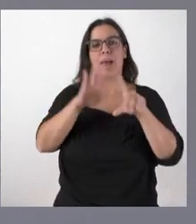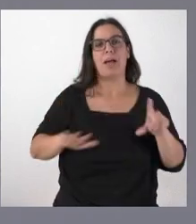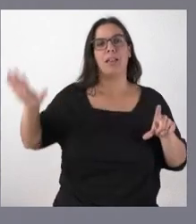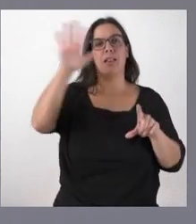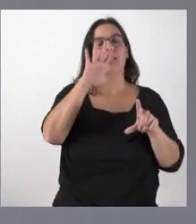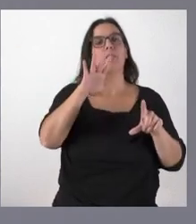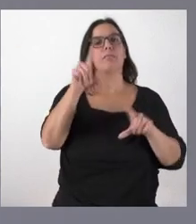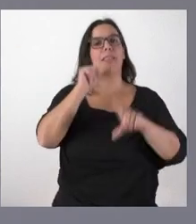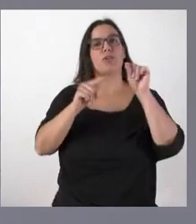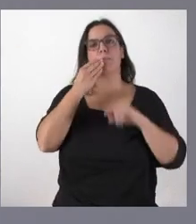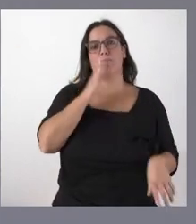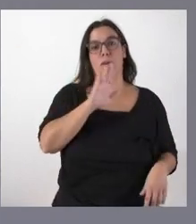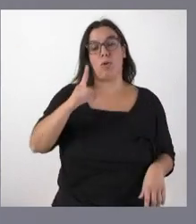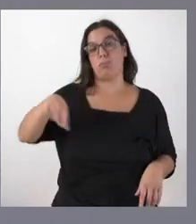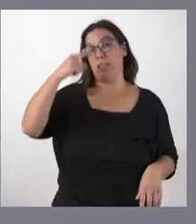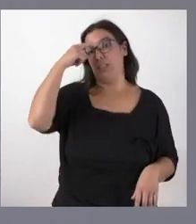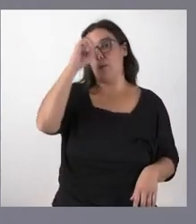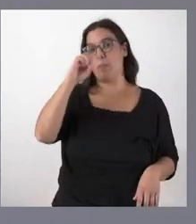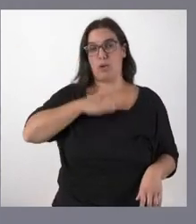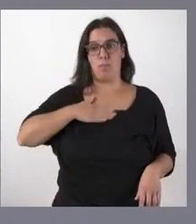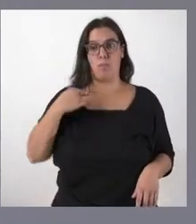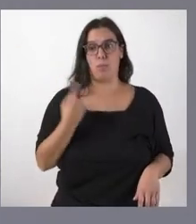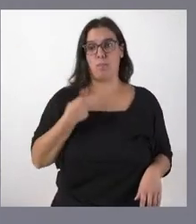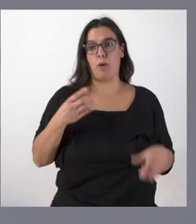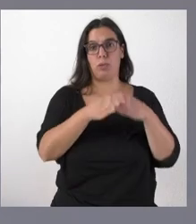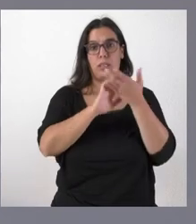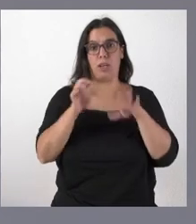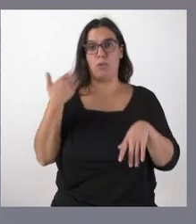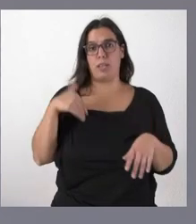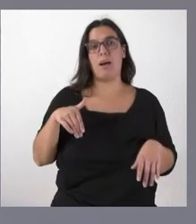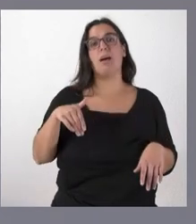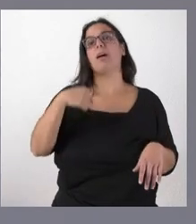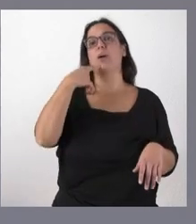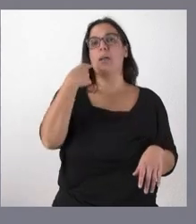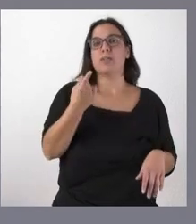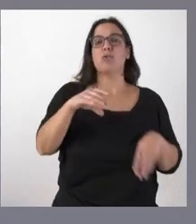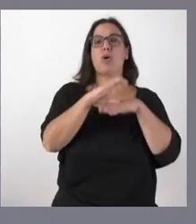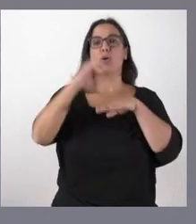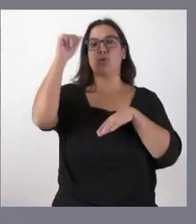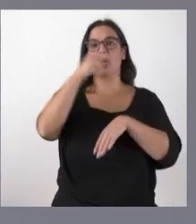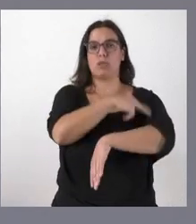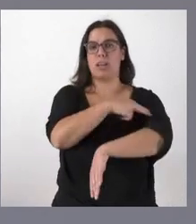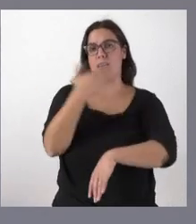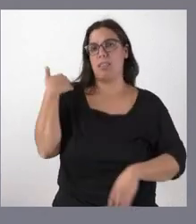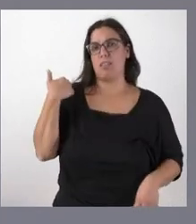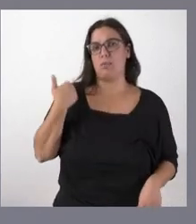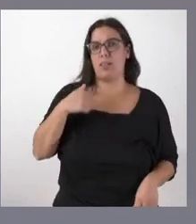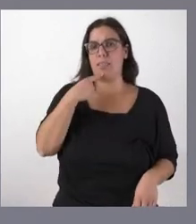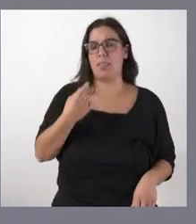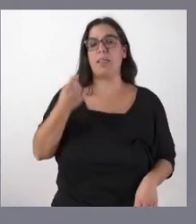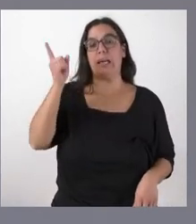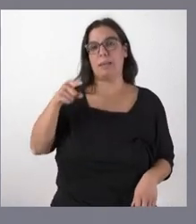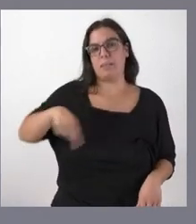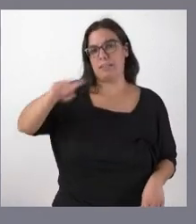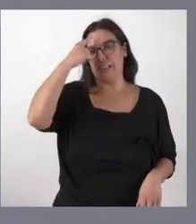decisiones. Saben ustedes la posición de la Junta de Castilla y León porque la manifestó el consejero de Sanidad en su momento y saben ustedes también